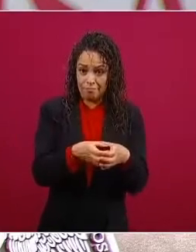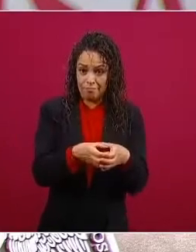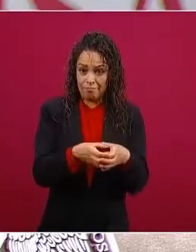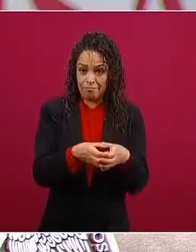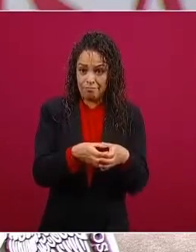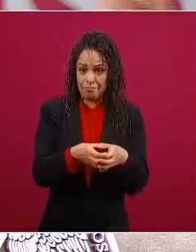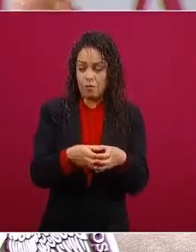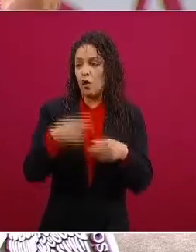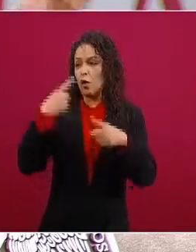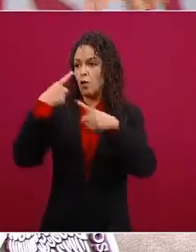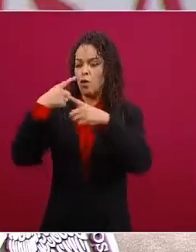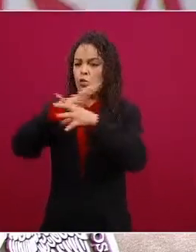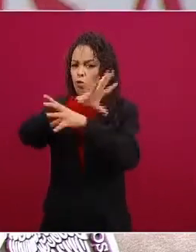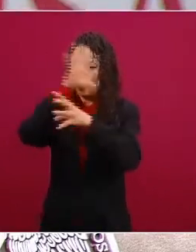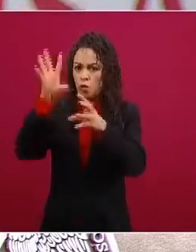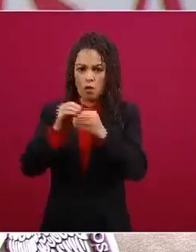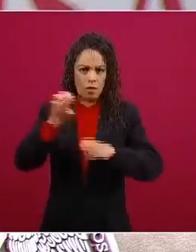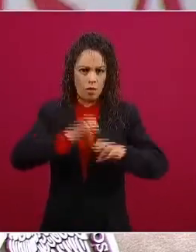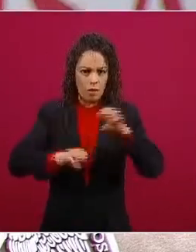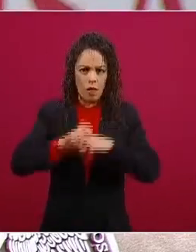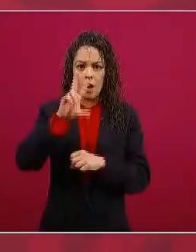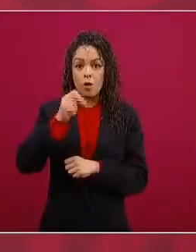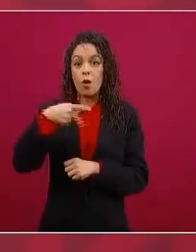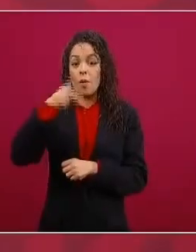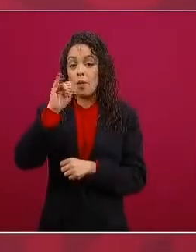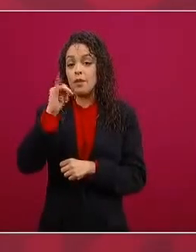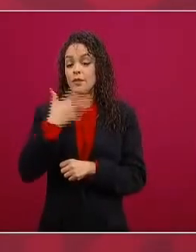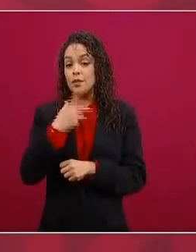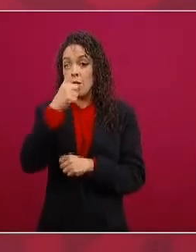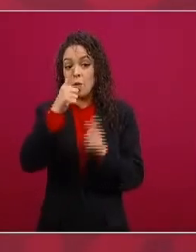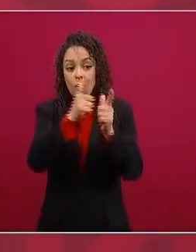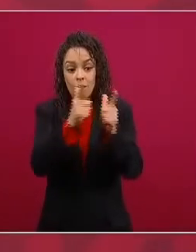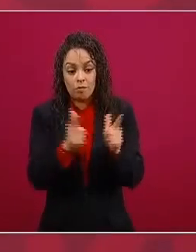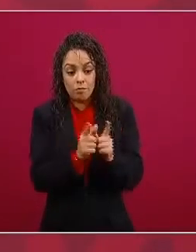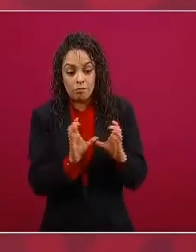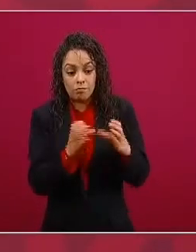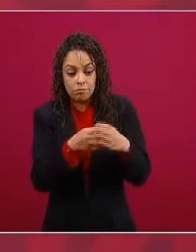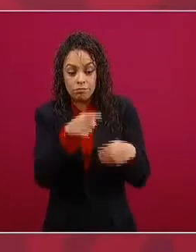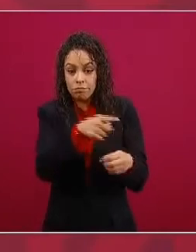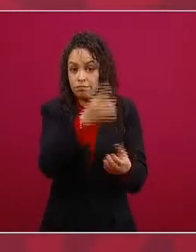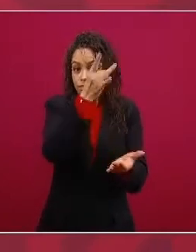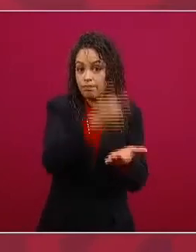empresarios pero si había una élite que no pagaba impuesto